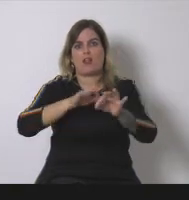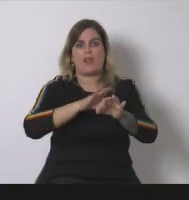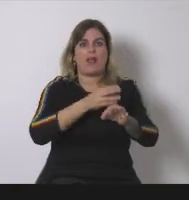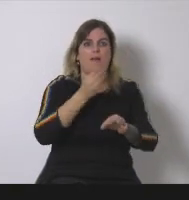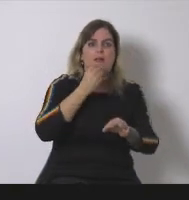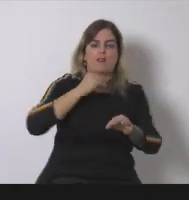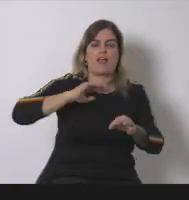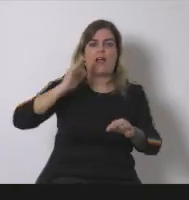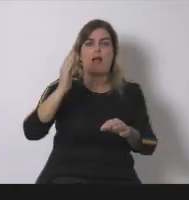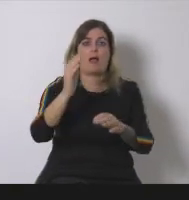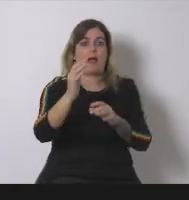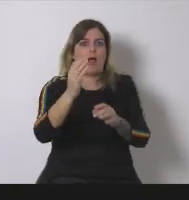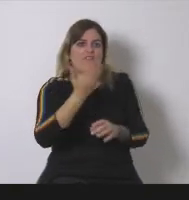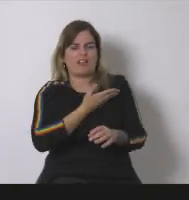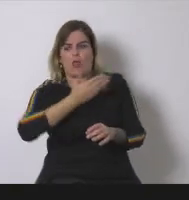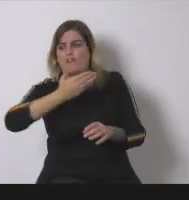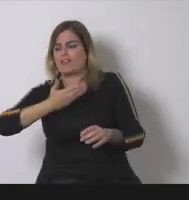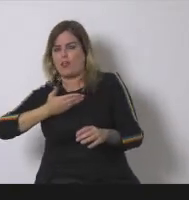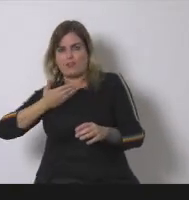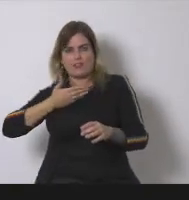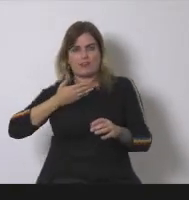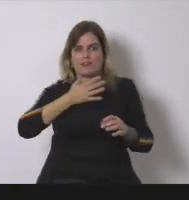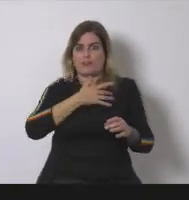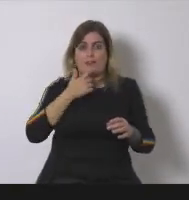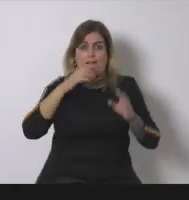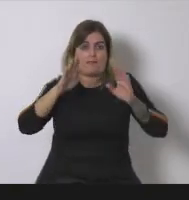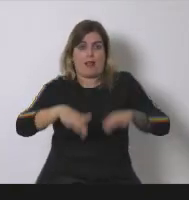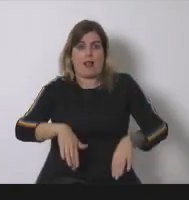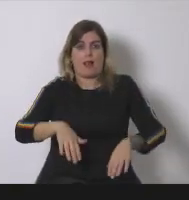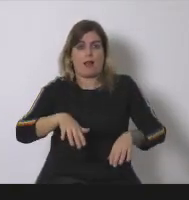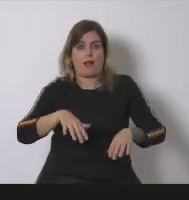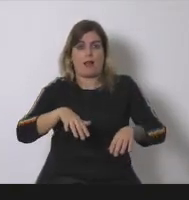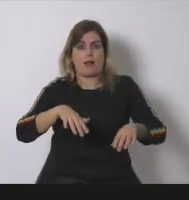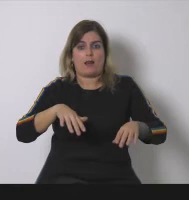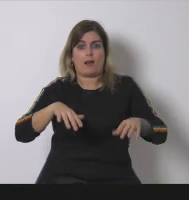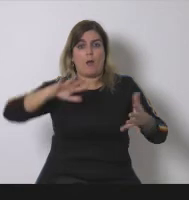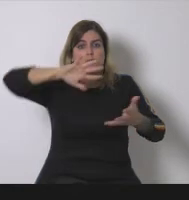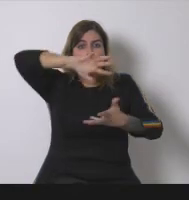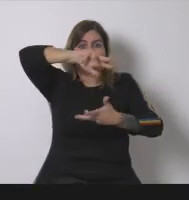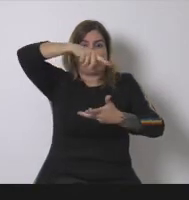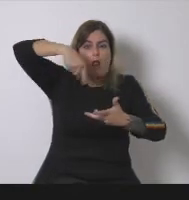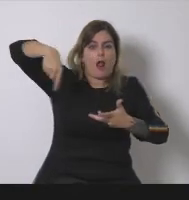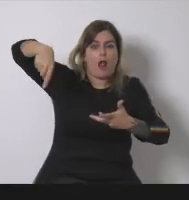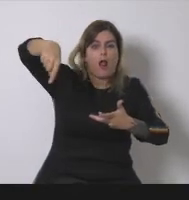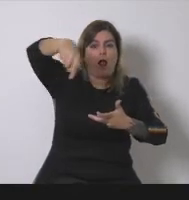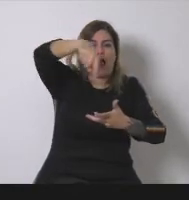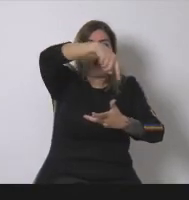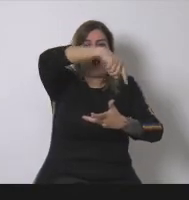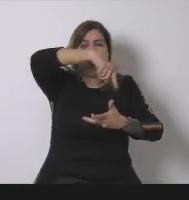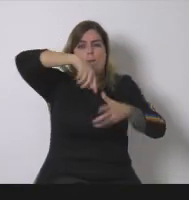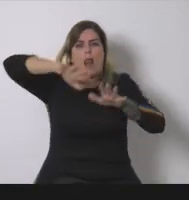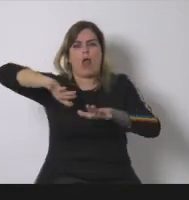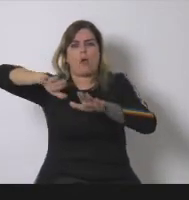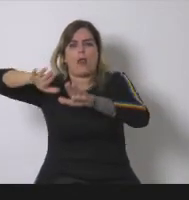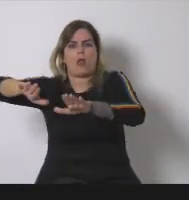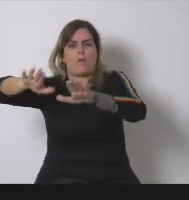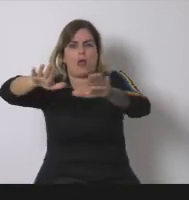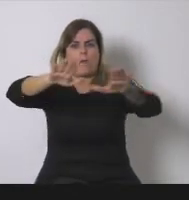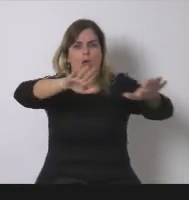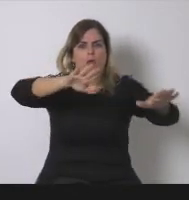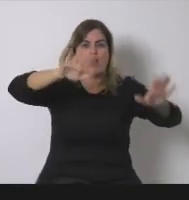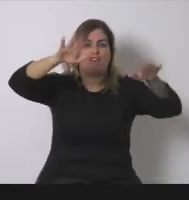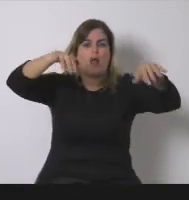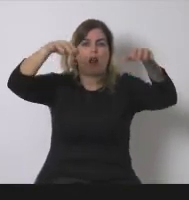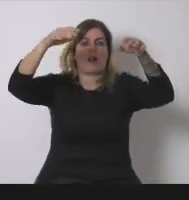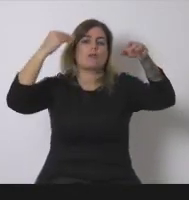puede parar la corriente del golfo la corriente del niño o se derriten los casquetes polares por ejemplo y eso ya digamos que